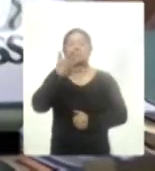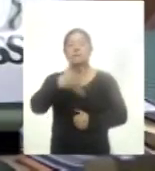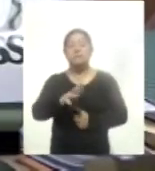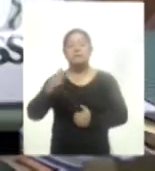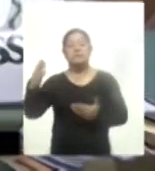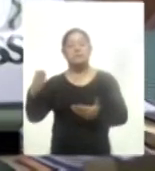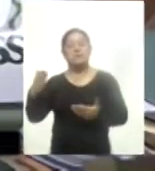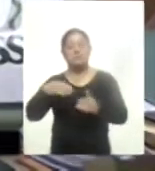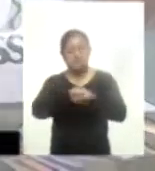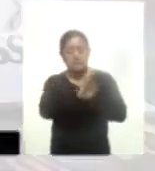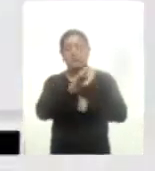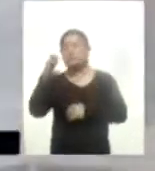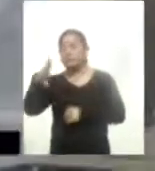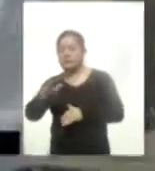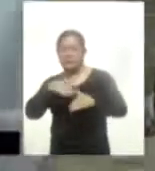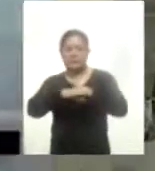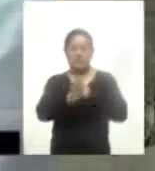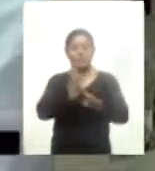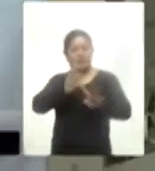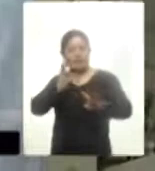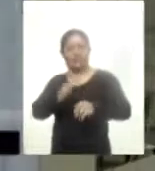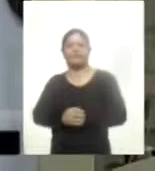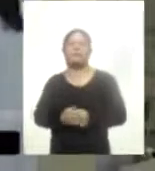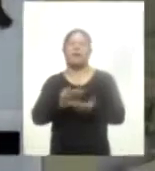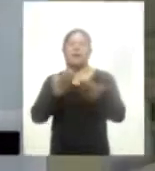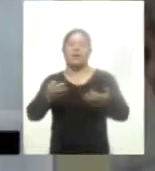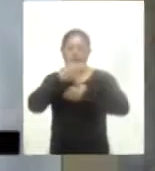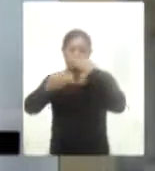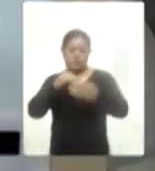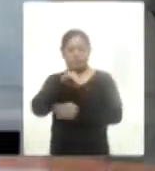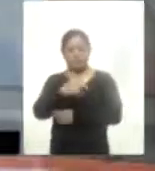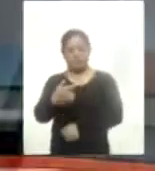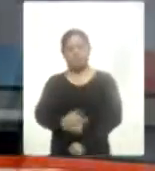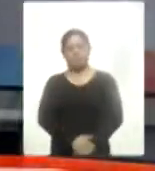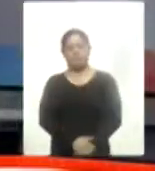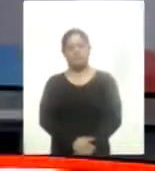candidatos a donador. Para Ahora Noticias, Marian Gómez.